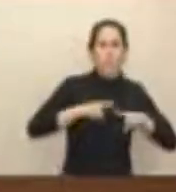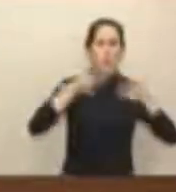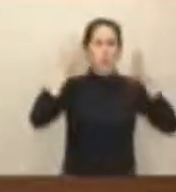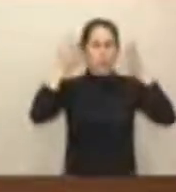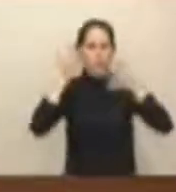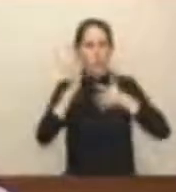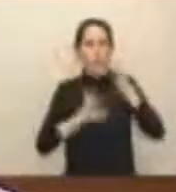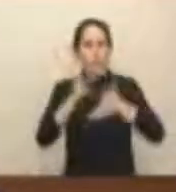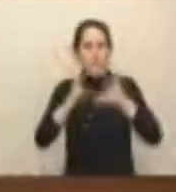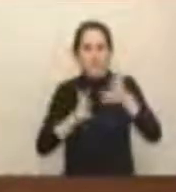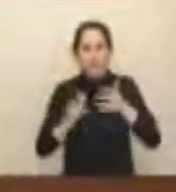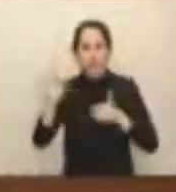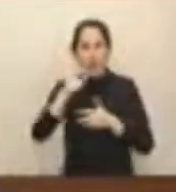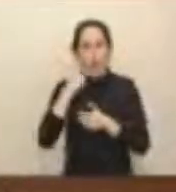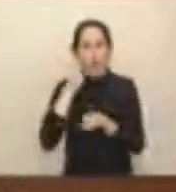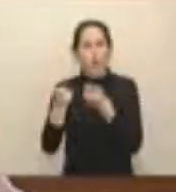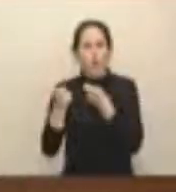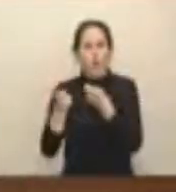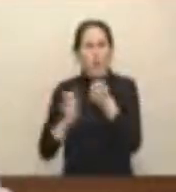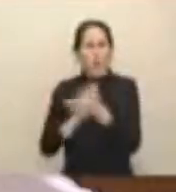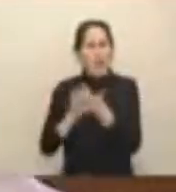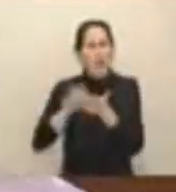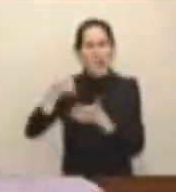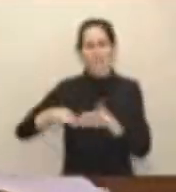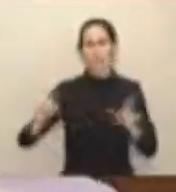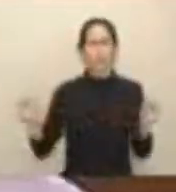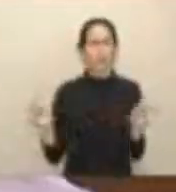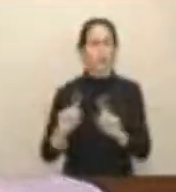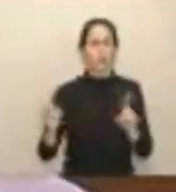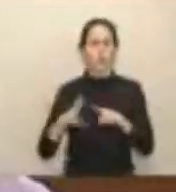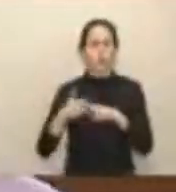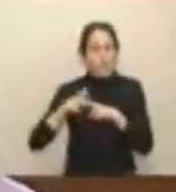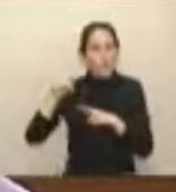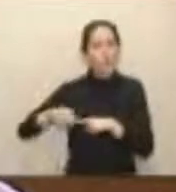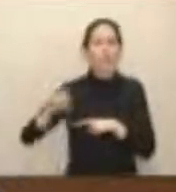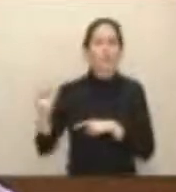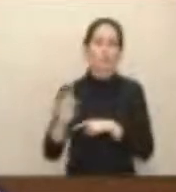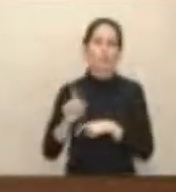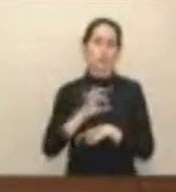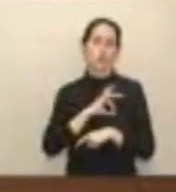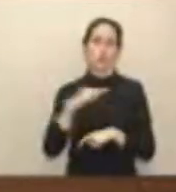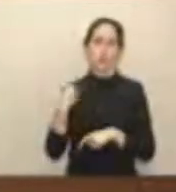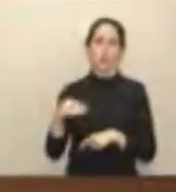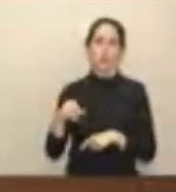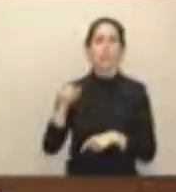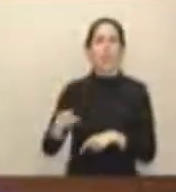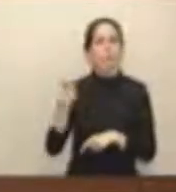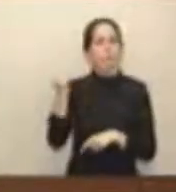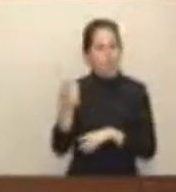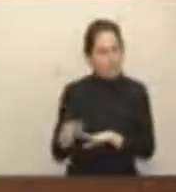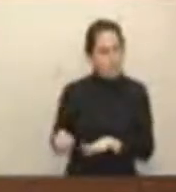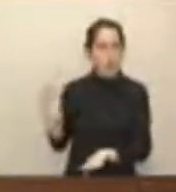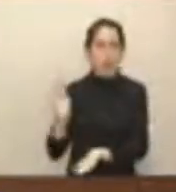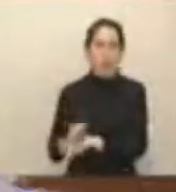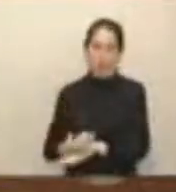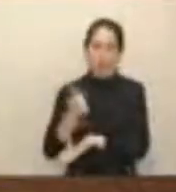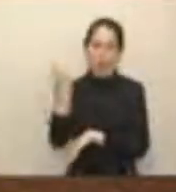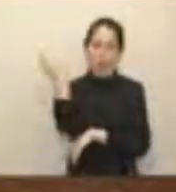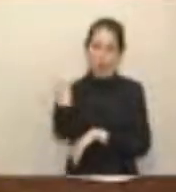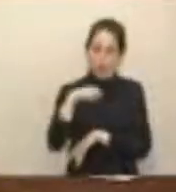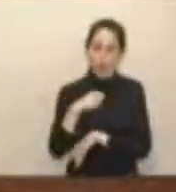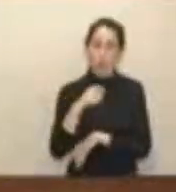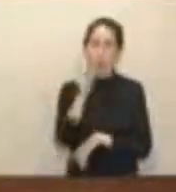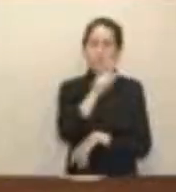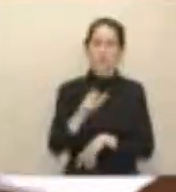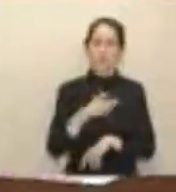administración, de coordinadores, no estamos hablando de esos instrumentos, señor presidente, que cuestan dinero, que cuestan recursos a